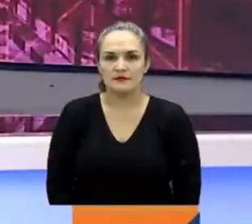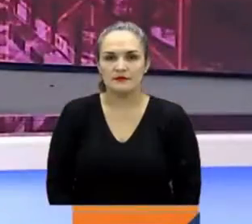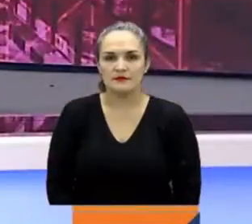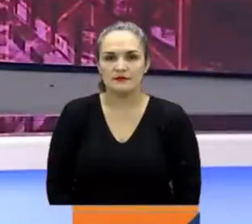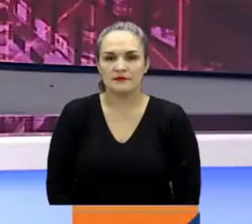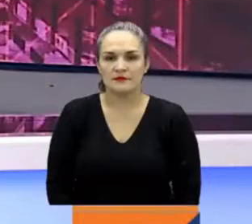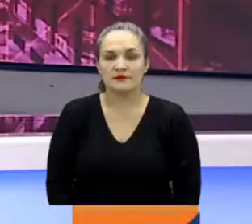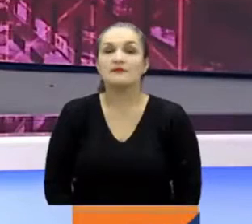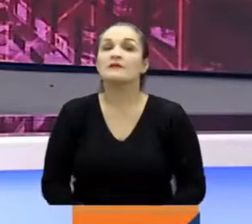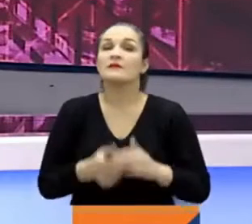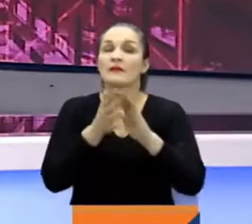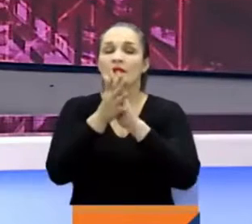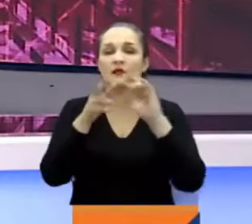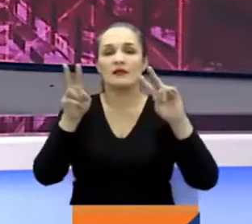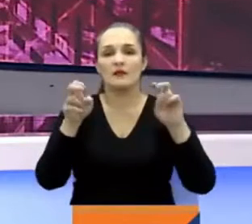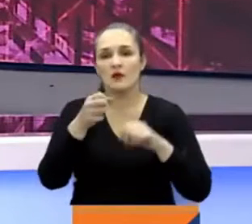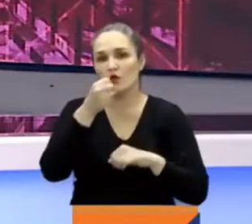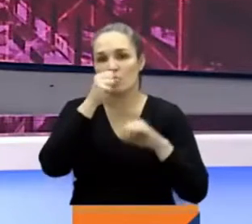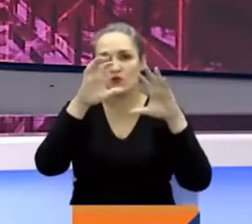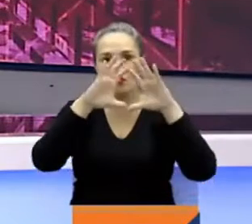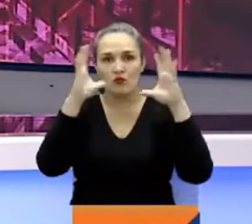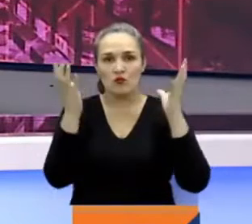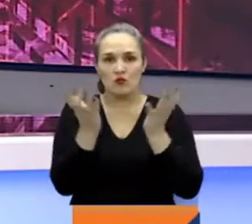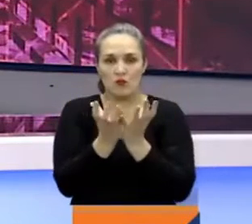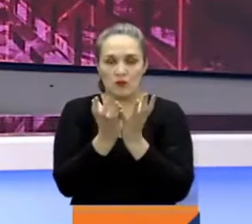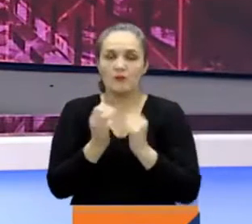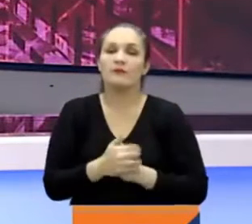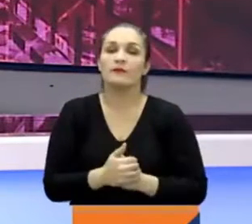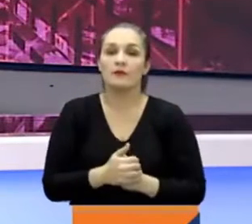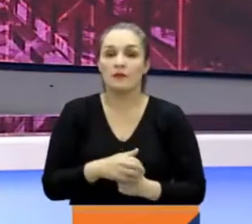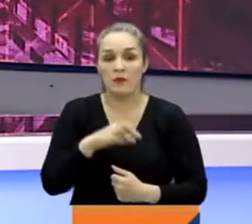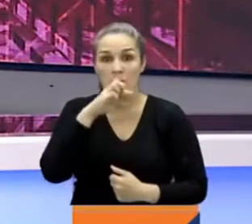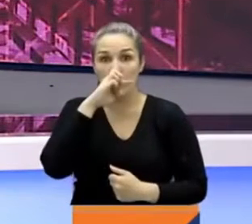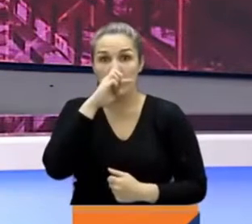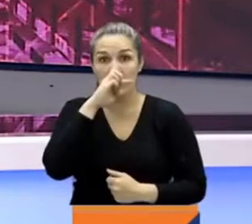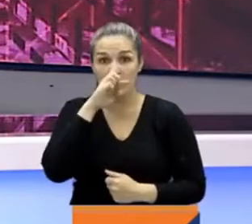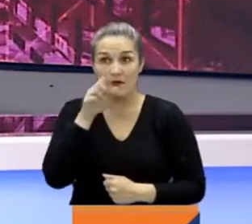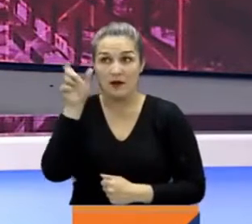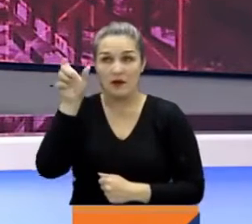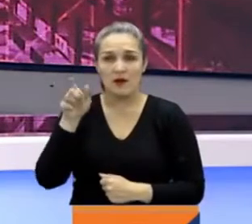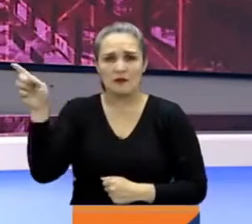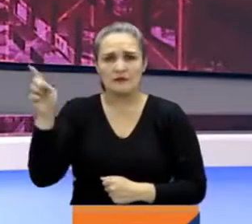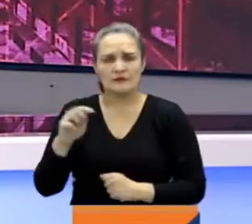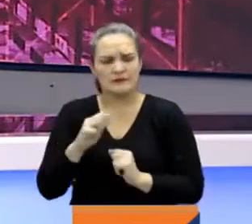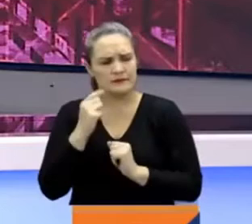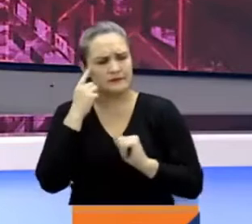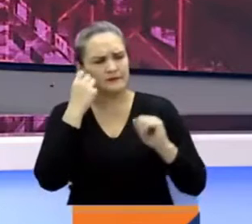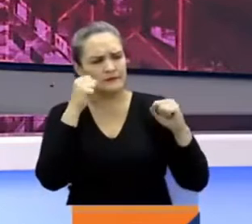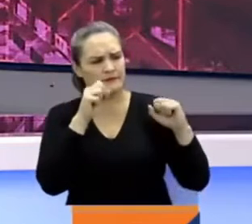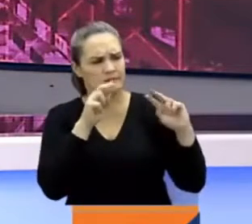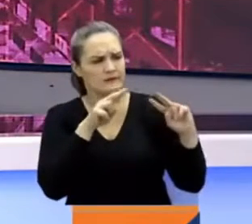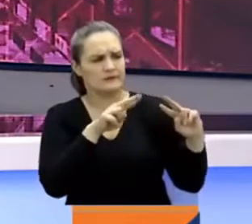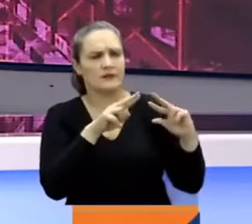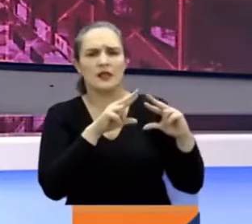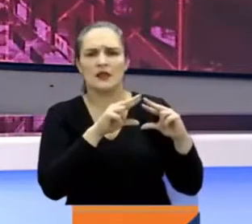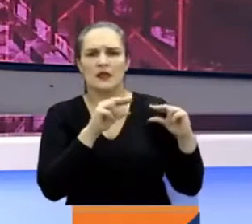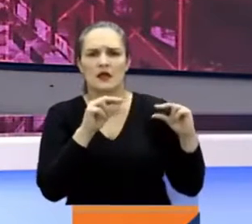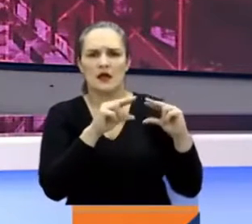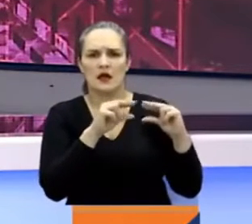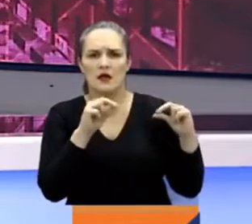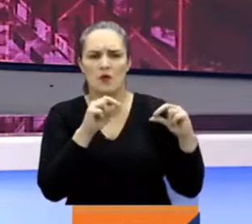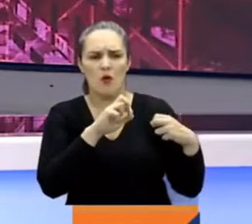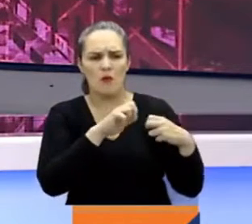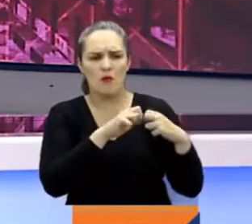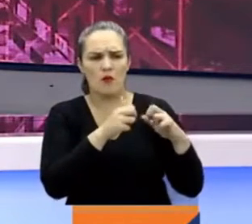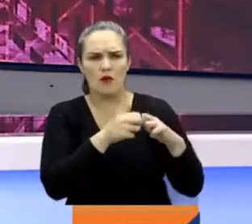Momento para Noticias del Mundo. El Papa Francisco expresó su preocupación por las crecientes tensiones entre el gobierno de Nicaragua y varios de sus